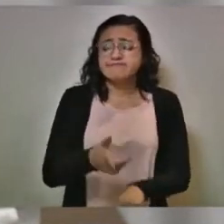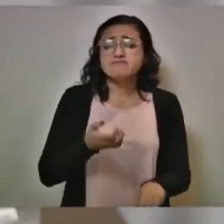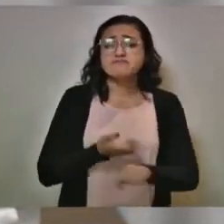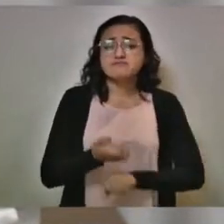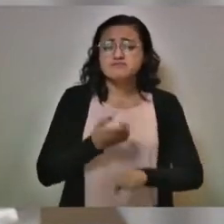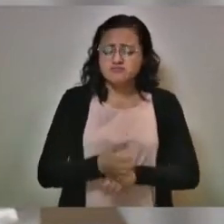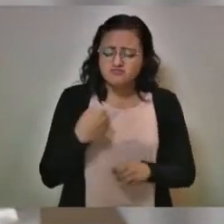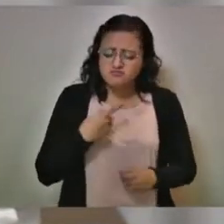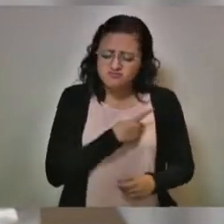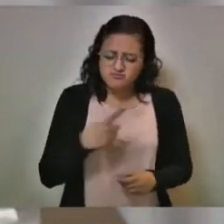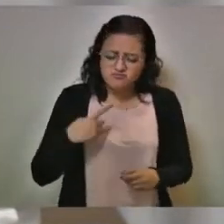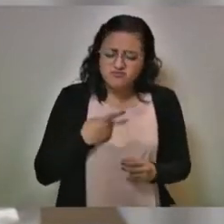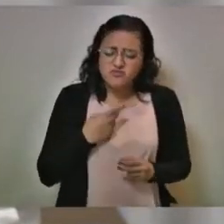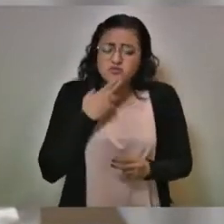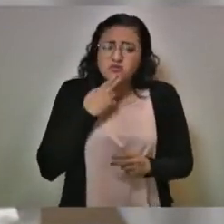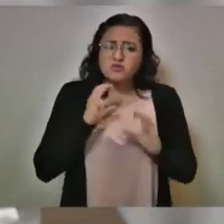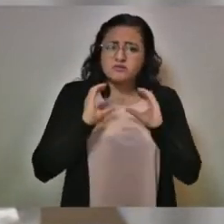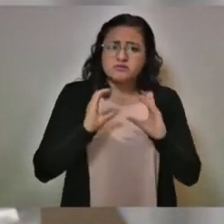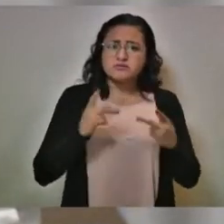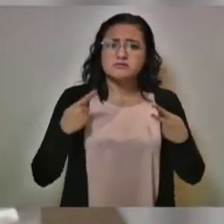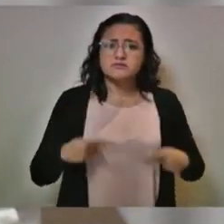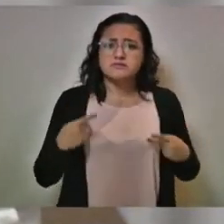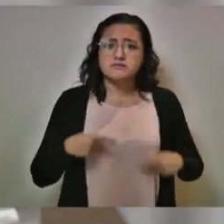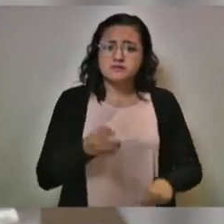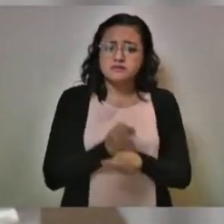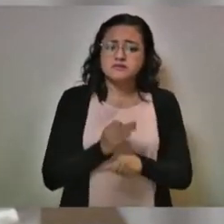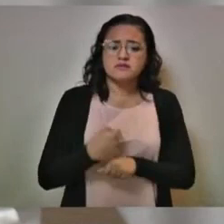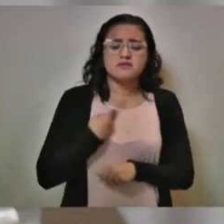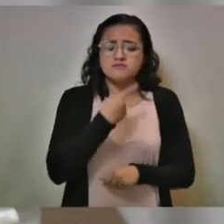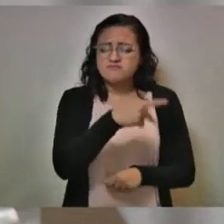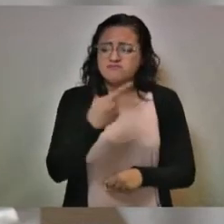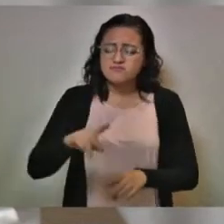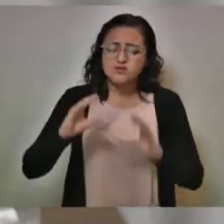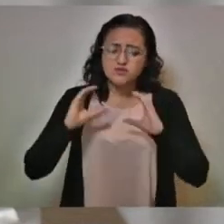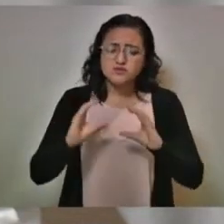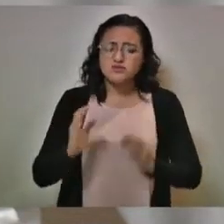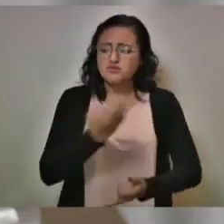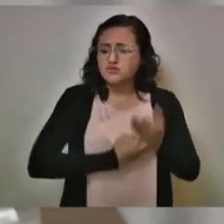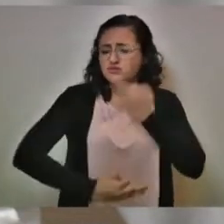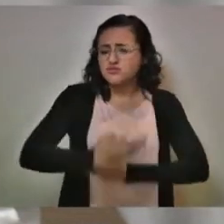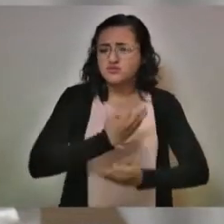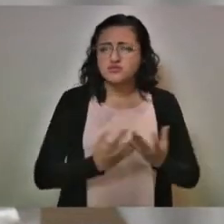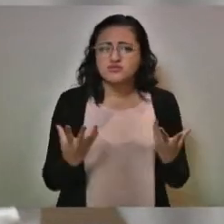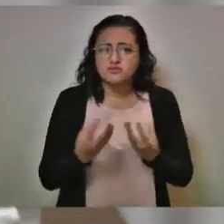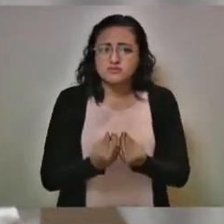cuida a los poblanos, nos estamos cuidando los poblanos,